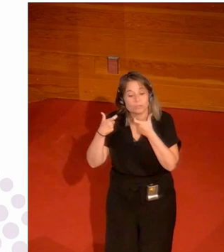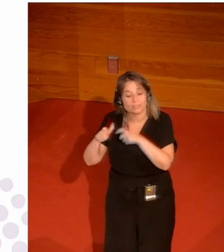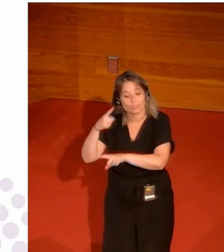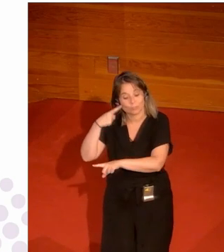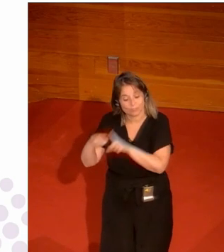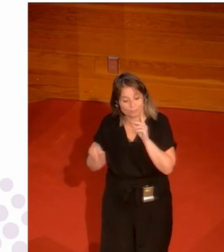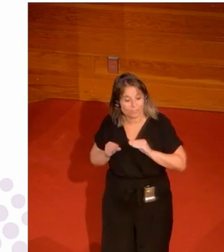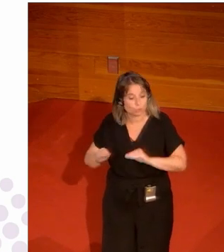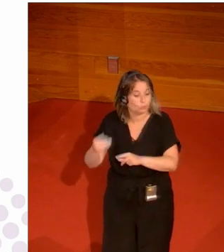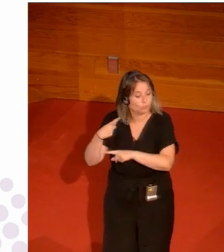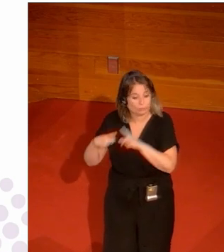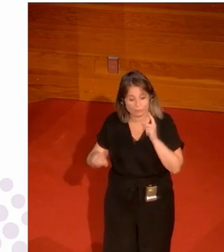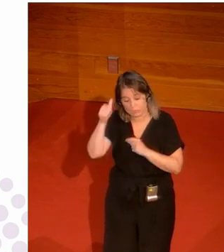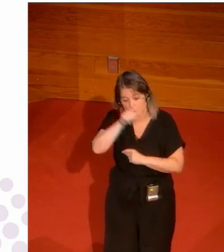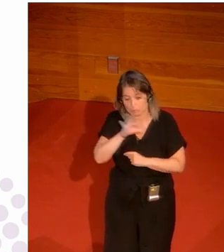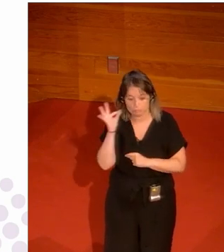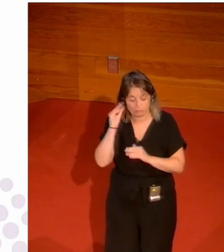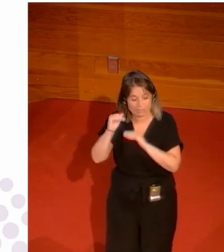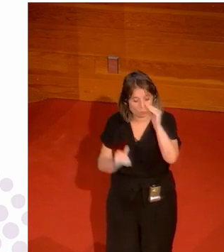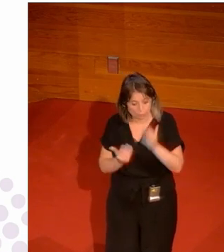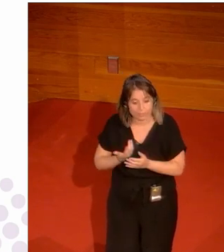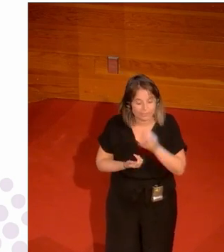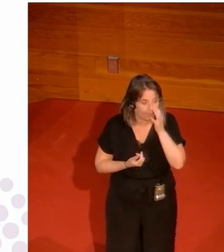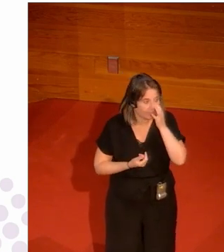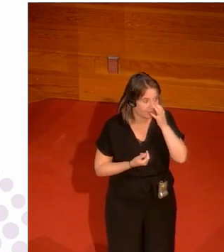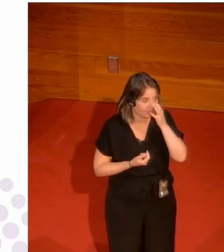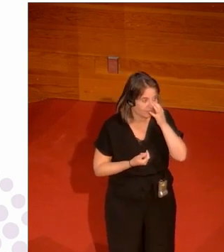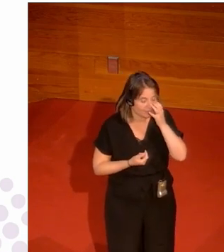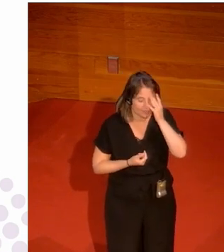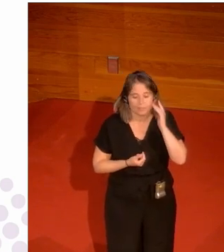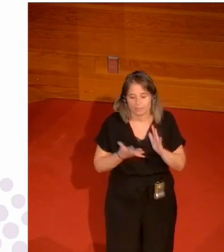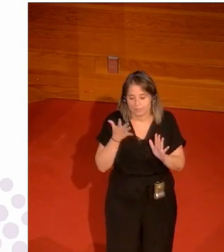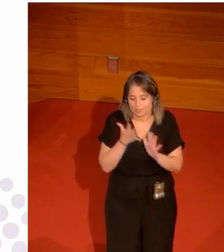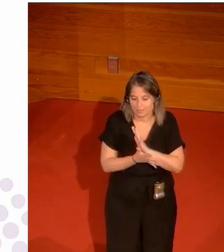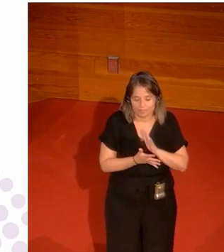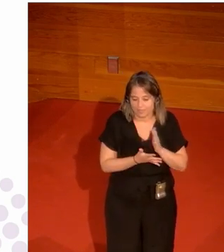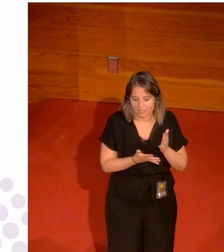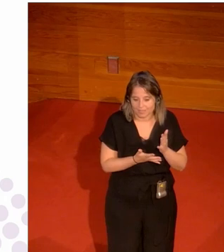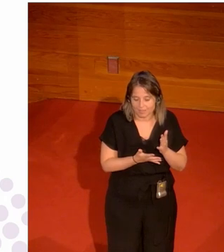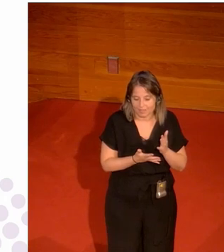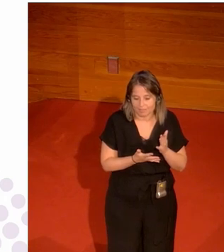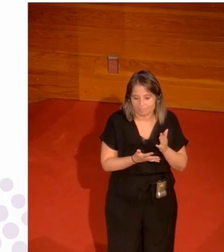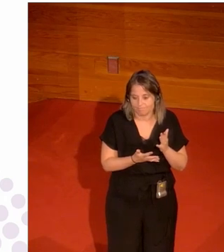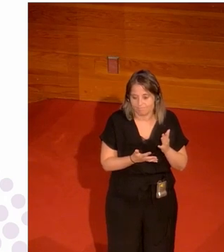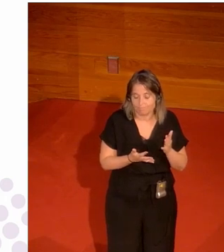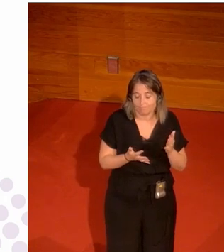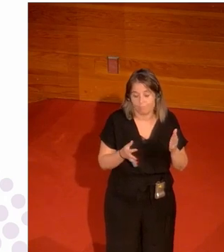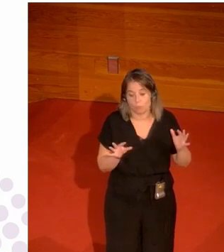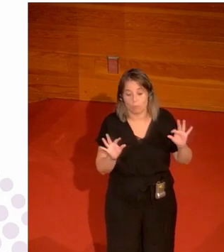y dos de interiores sobre sobre la desigualdad por eso que al final o uno u otro es postureo o sea